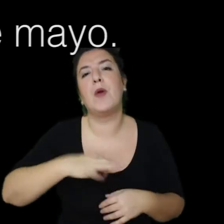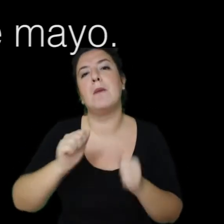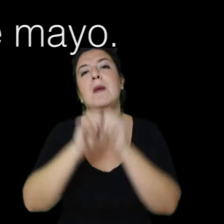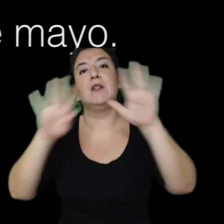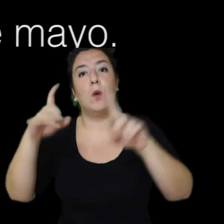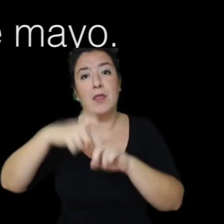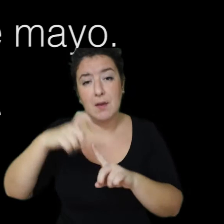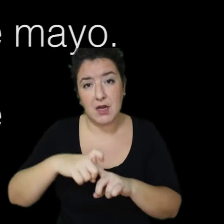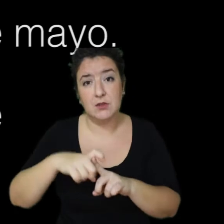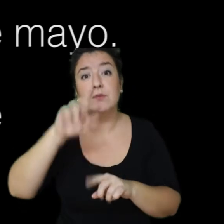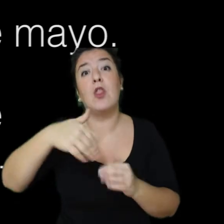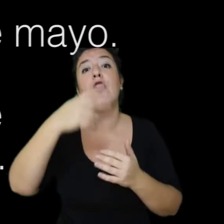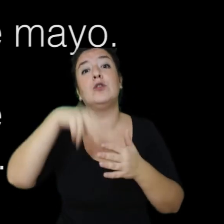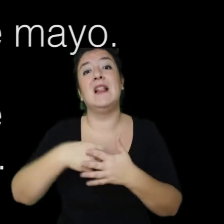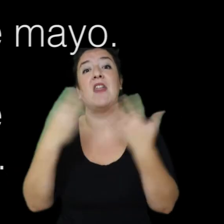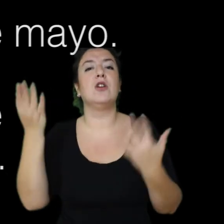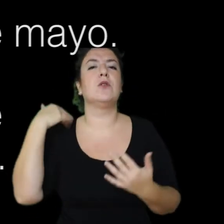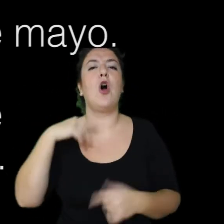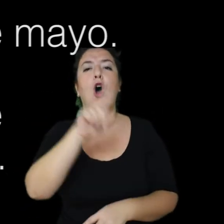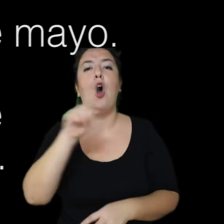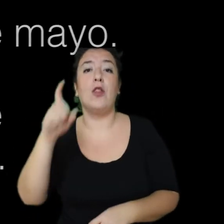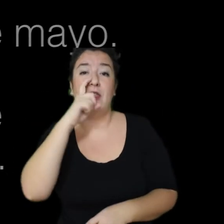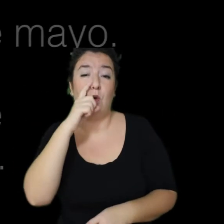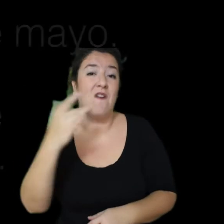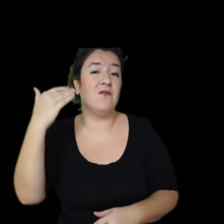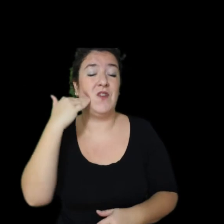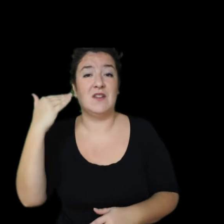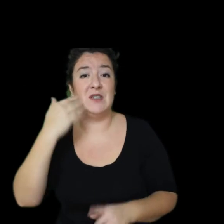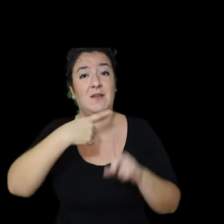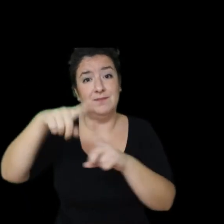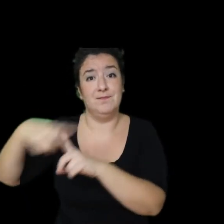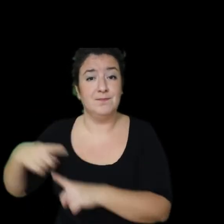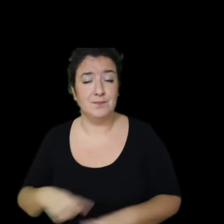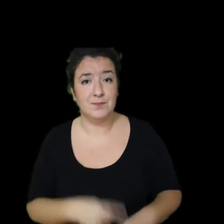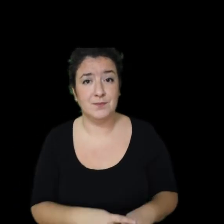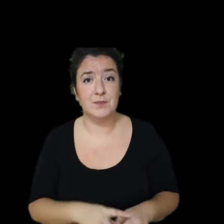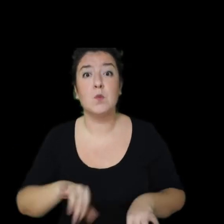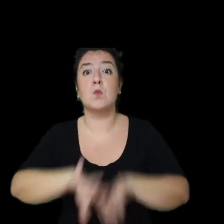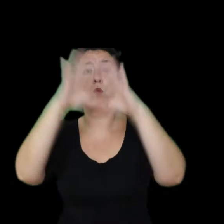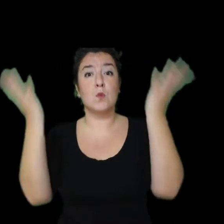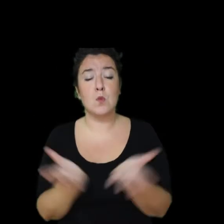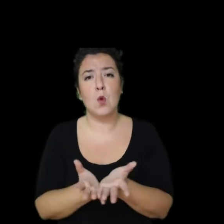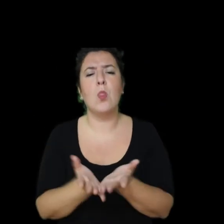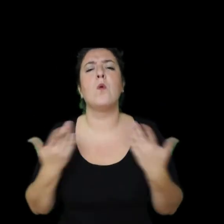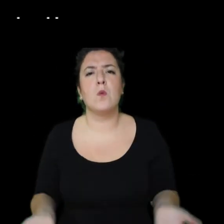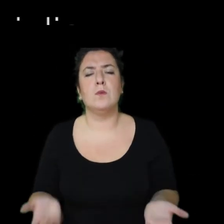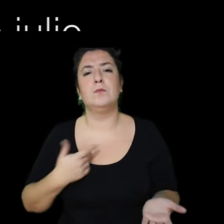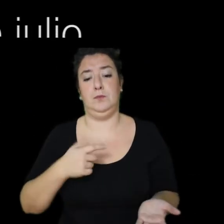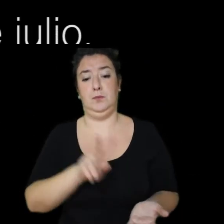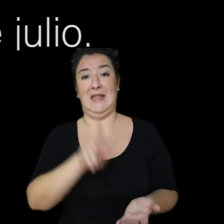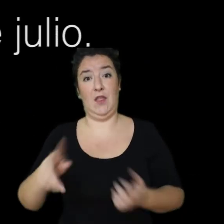mayo, y en 2018 el 11 de junio. A escala mundial, este año ha caído el 22 de agosto, en